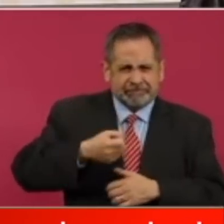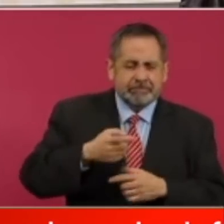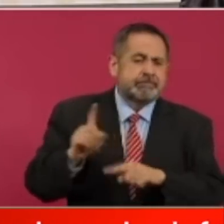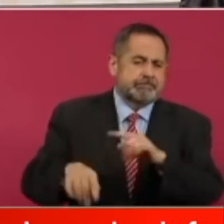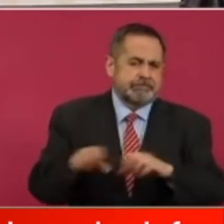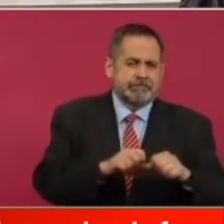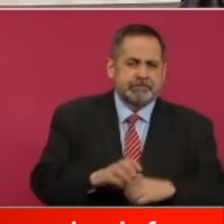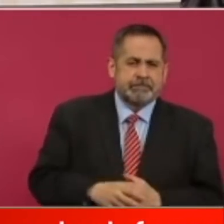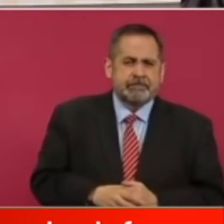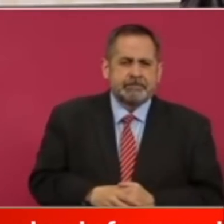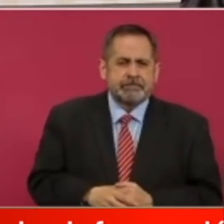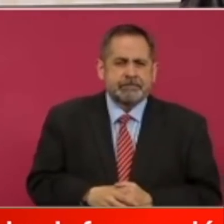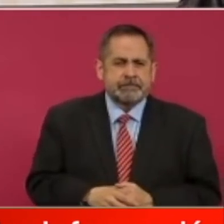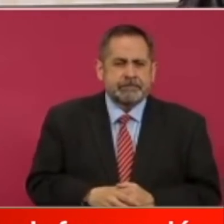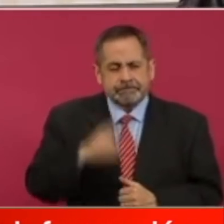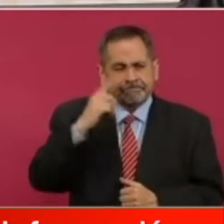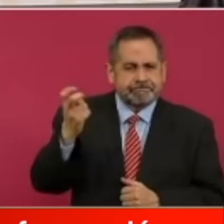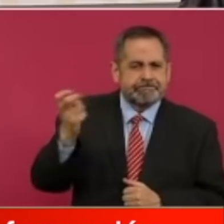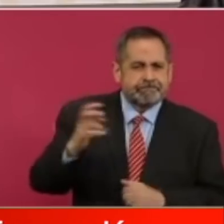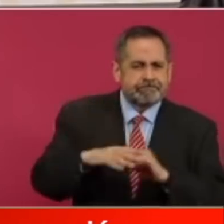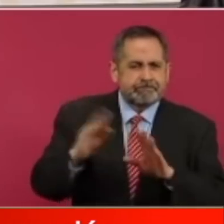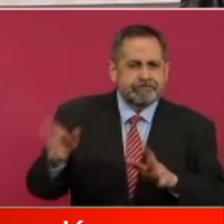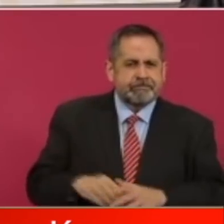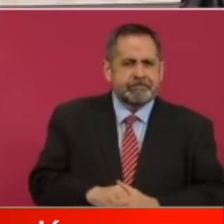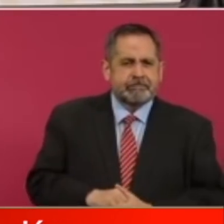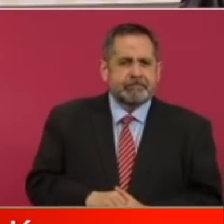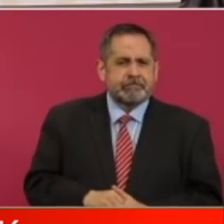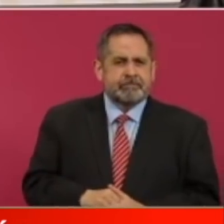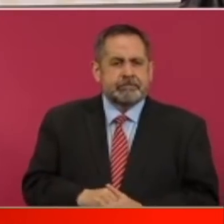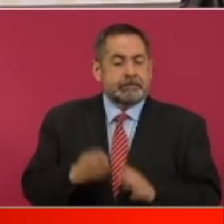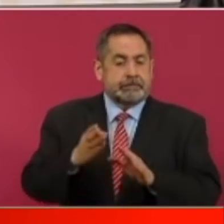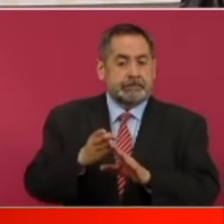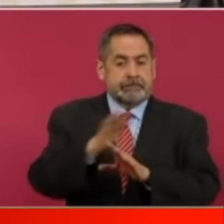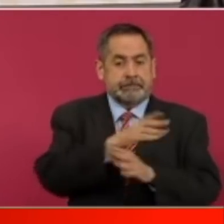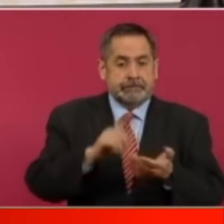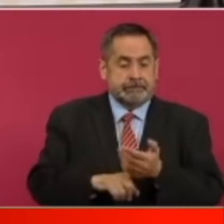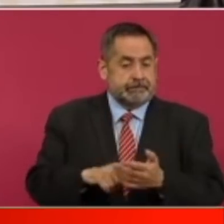pero a ver si no hay una imagen ahí está ahí el palacio atrás